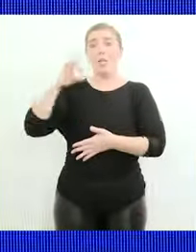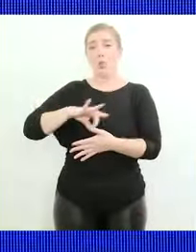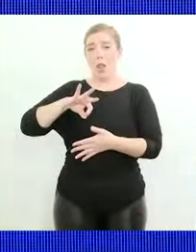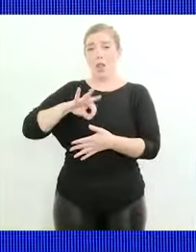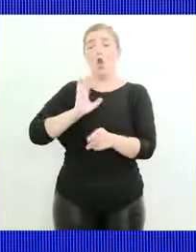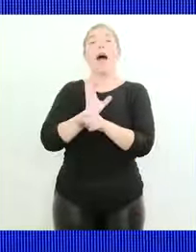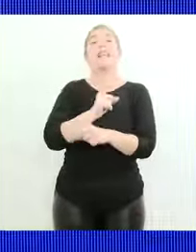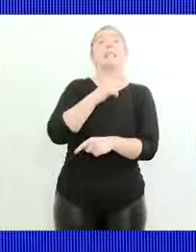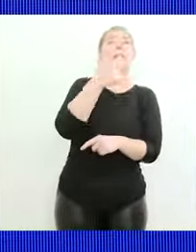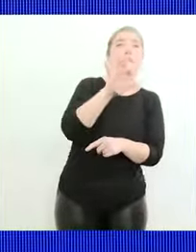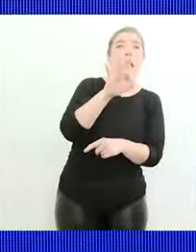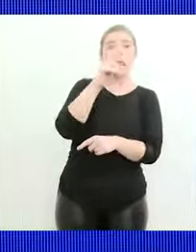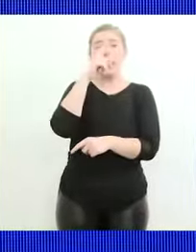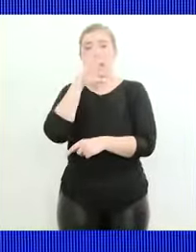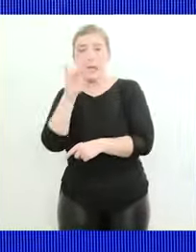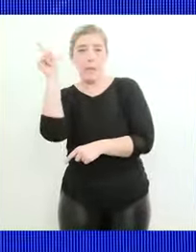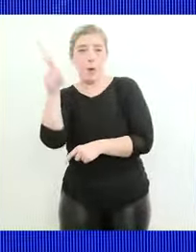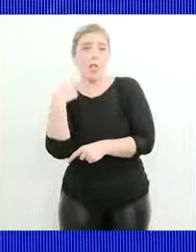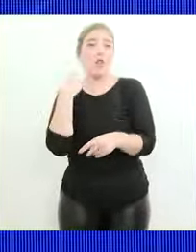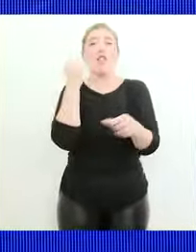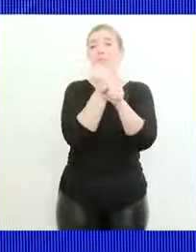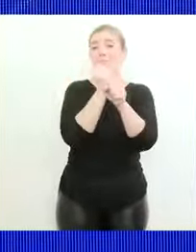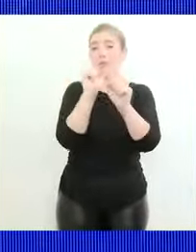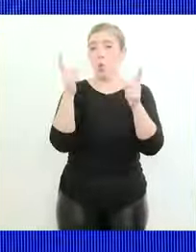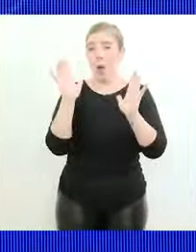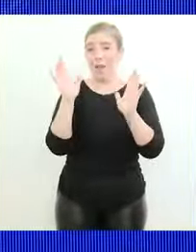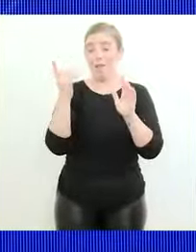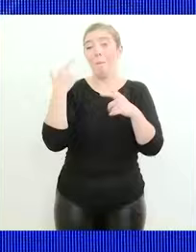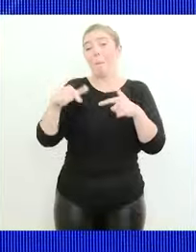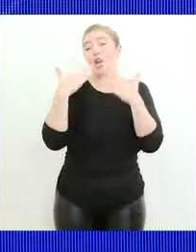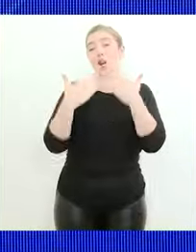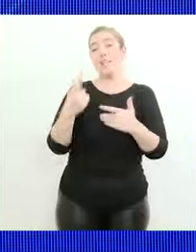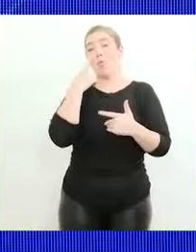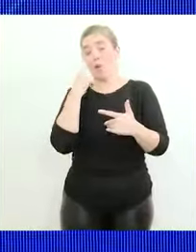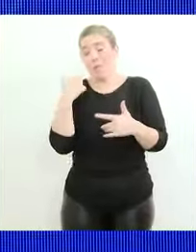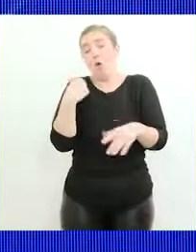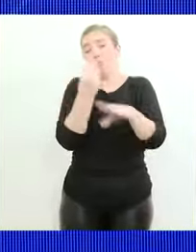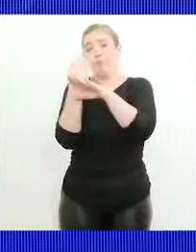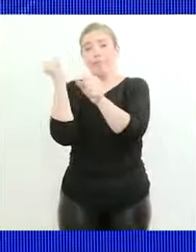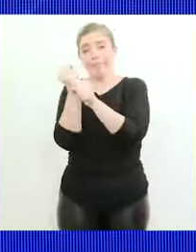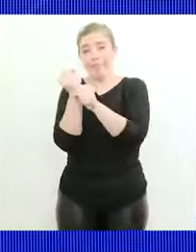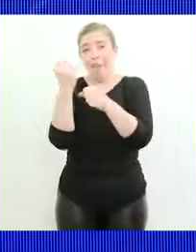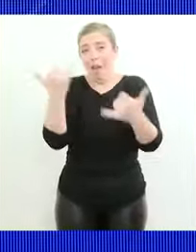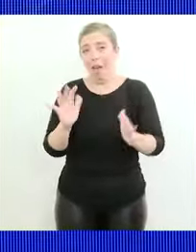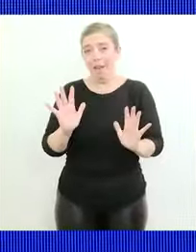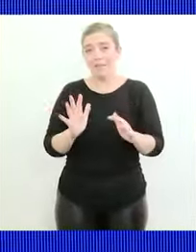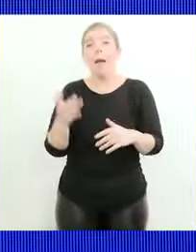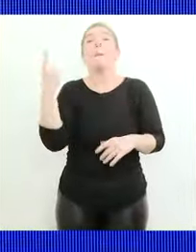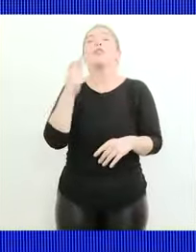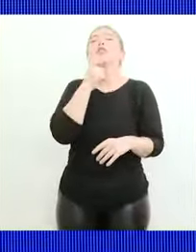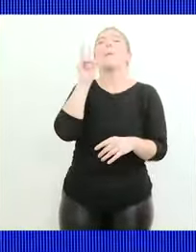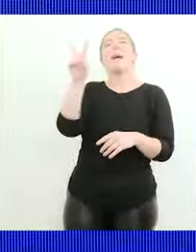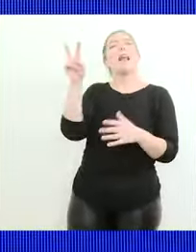no está claro ahora no pero pero si miramos si miramos por ejemplo la realidad de Salta hoy